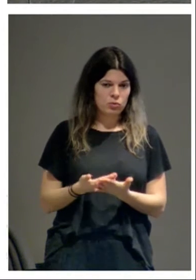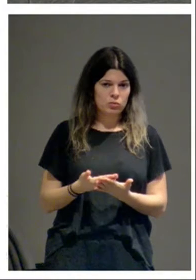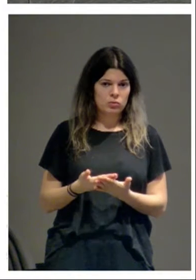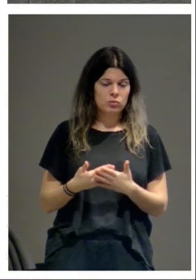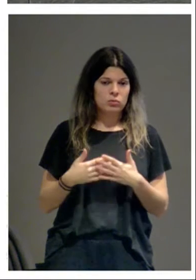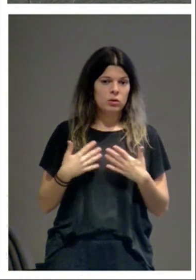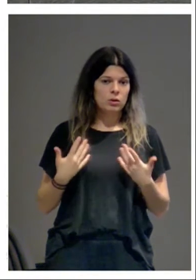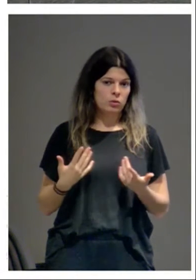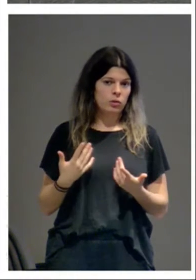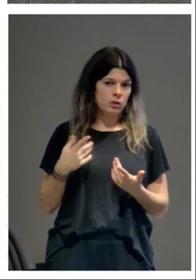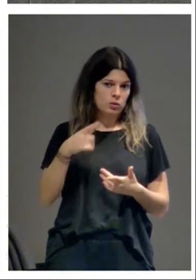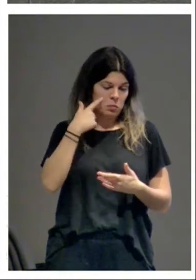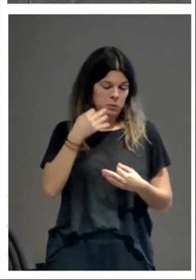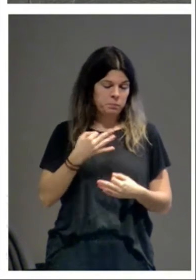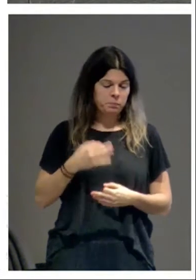bastante más arriesgado.